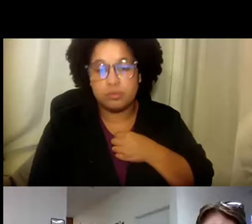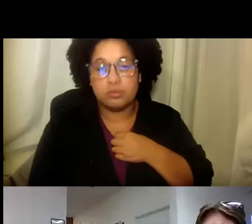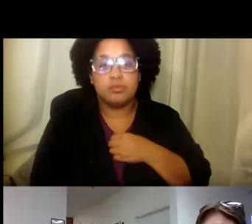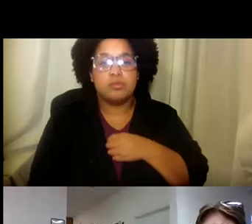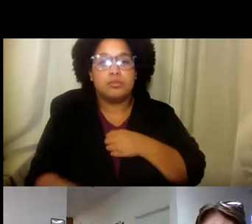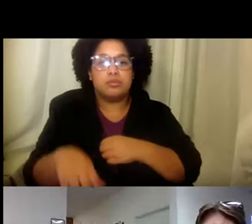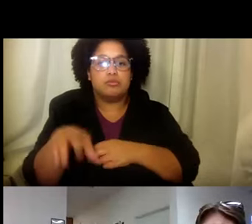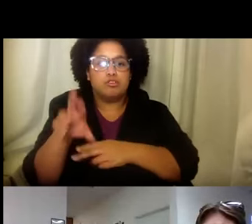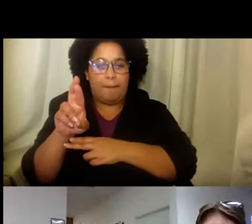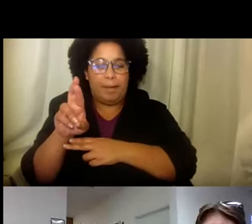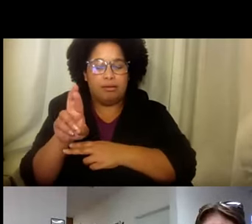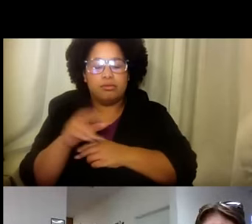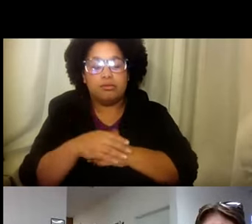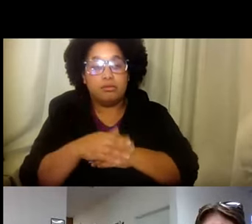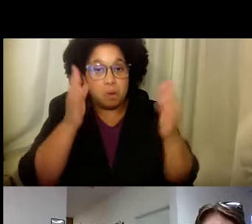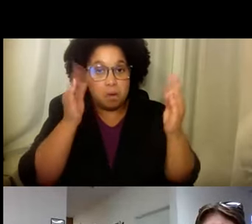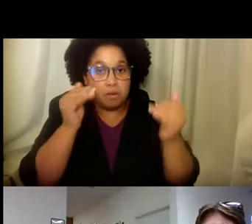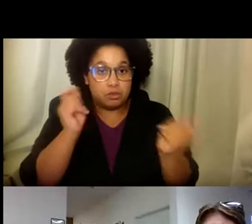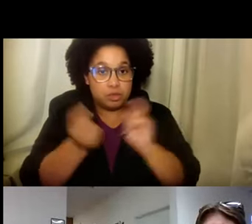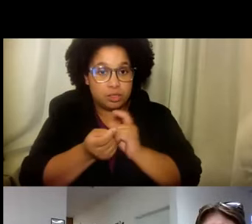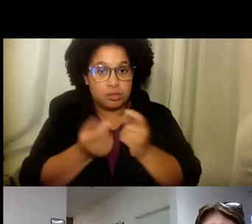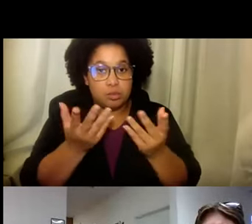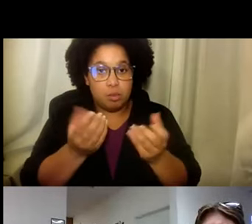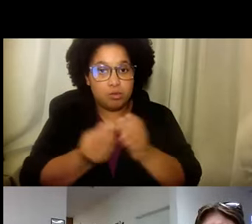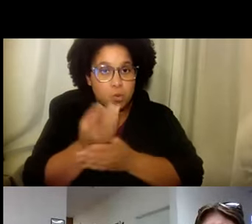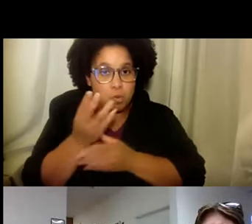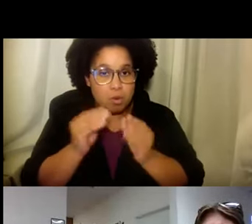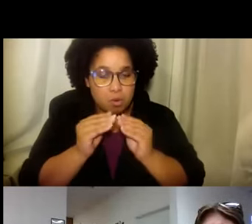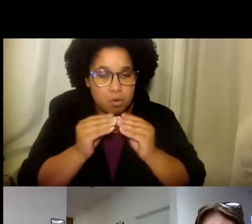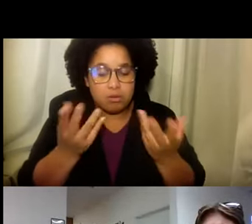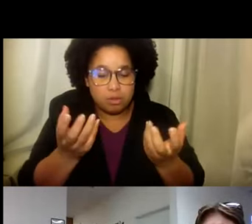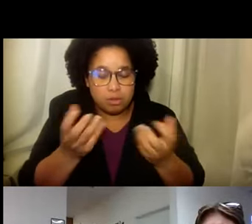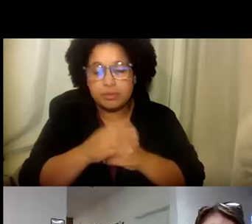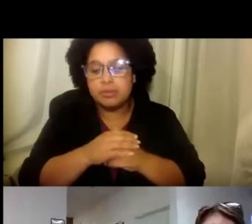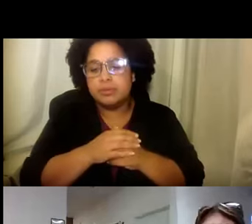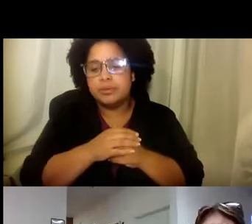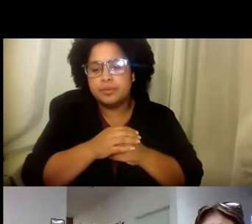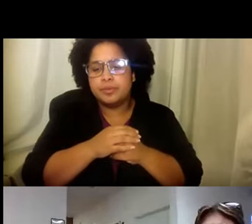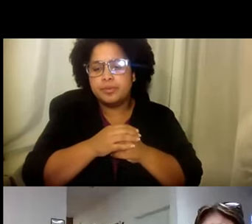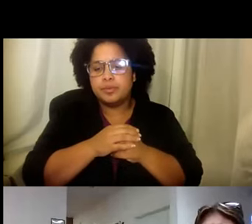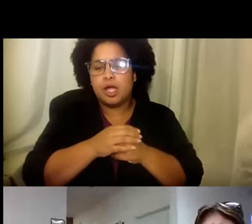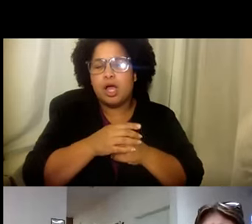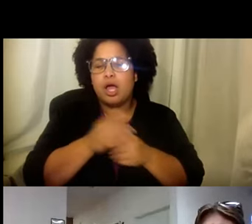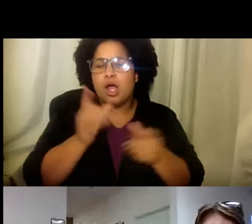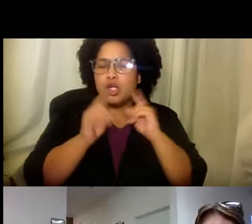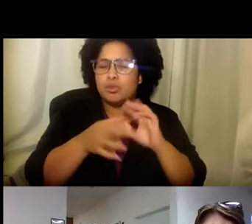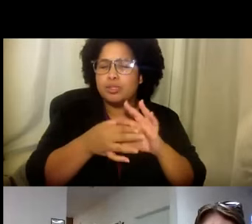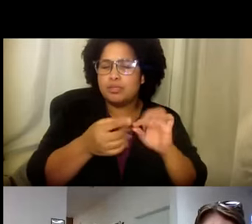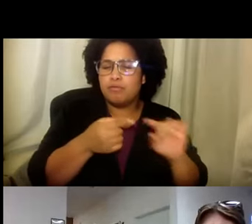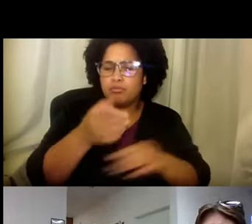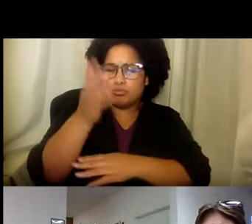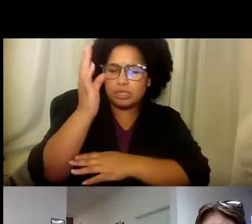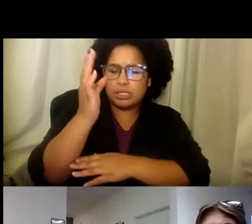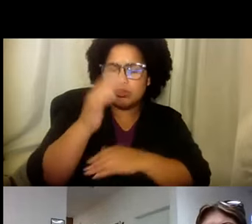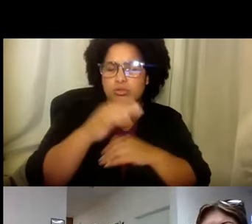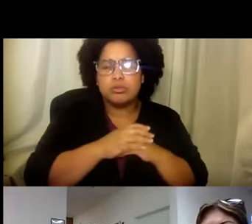Bueno. Una cosa. Espero que. De hecho. Espero que cambie. Porque. Queremos siempre crecer. ¿Verdad? Uno quiere progresar. Algo que escuché.